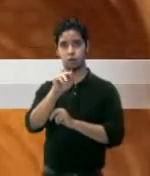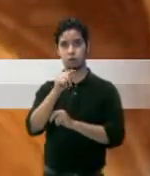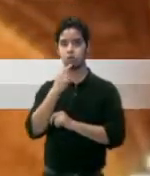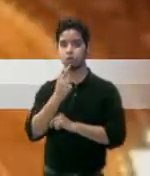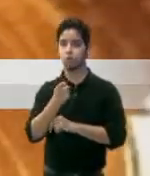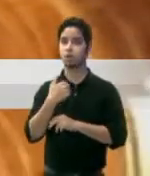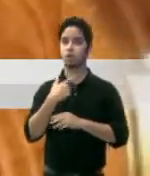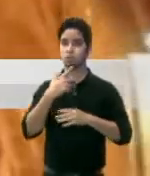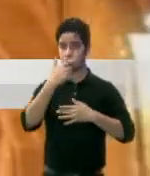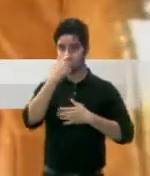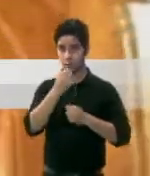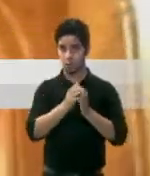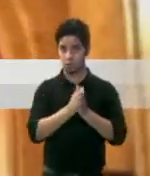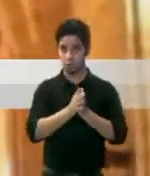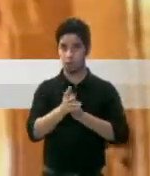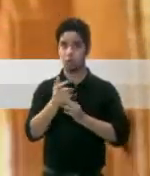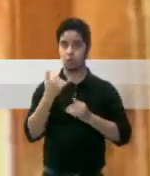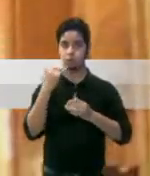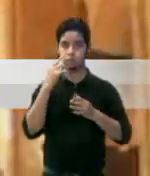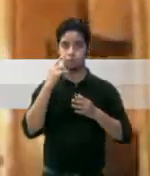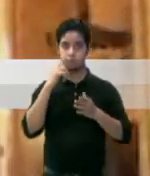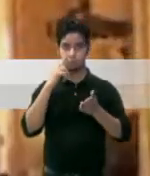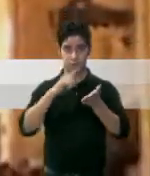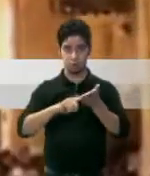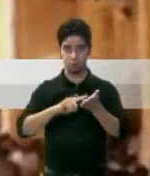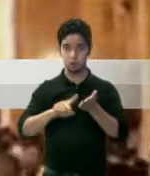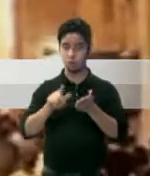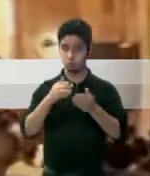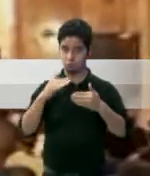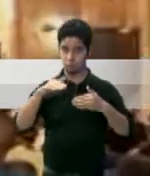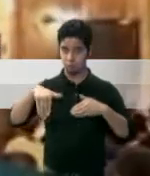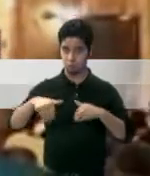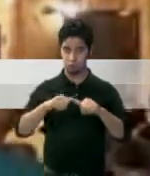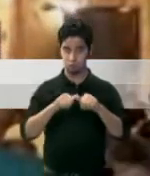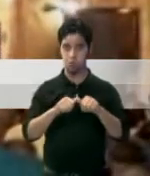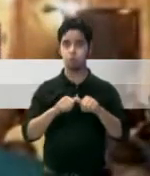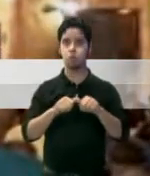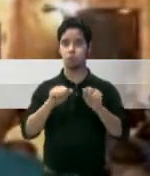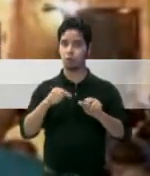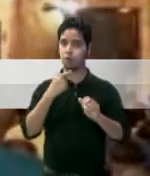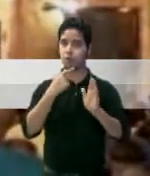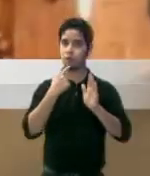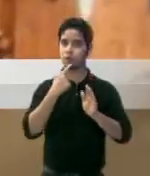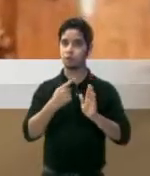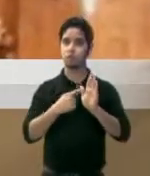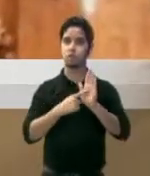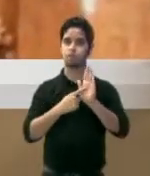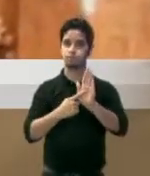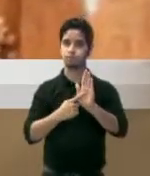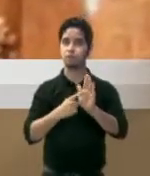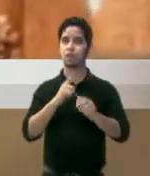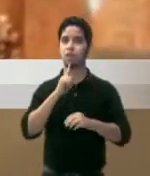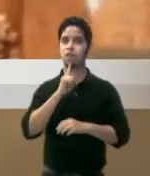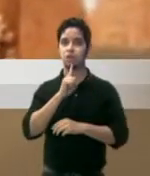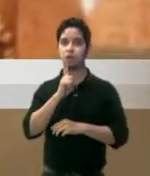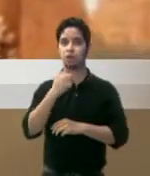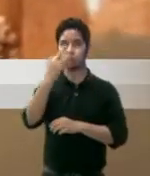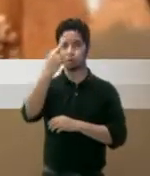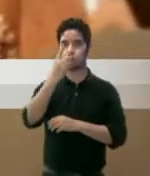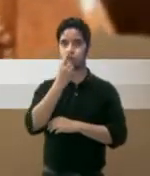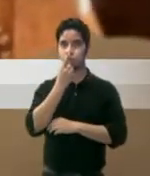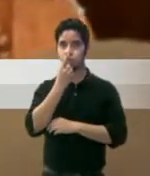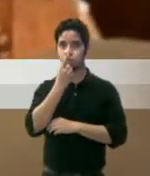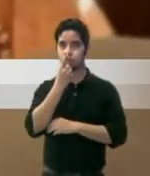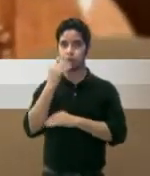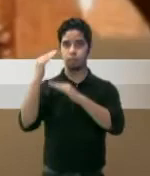confía en que la investigación del caso, que aún sigue en su curso, pueda arrojar la verdad, ya que la República Dominicana espera que el